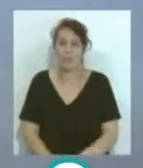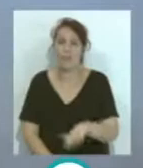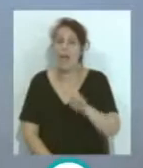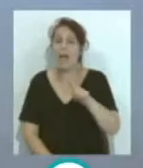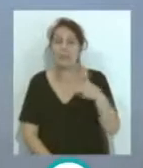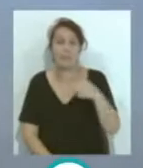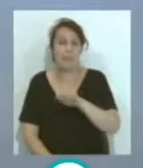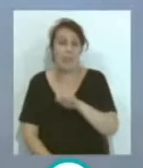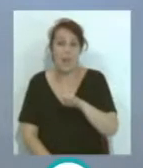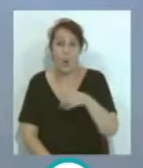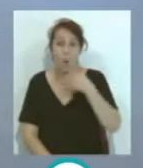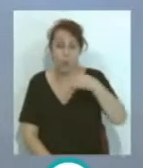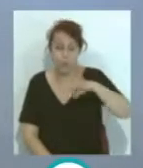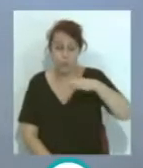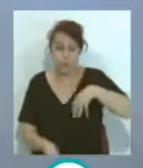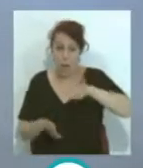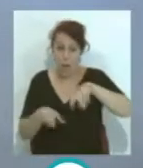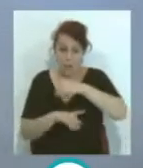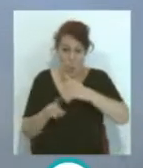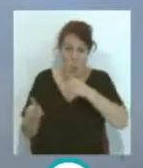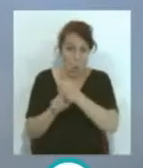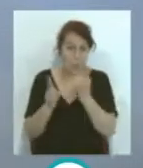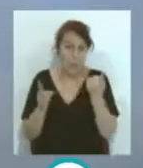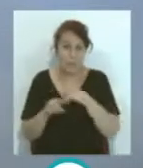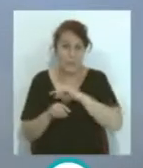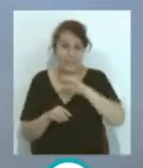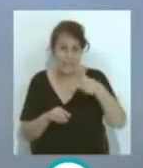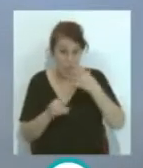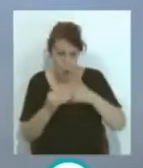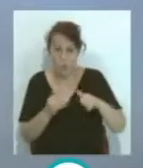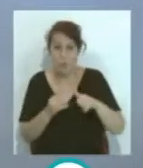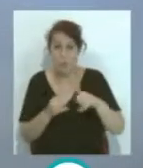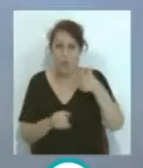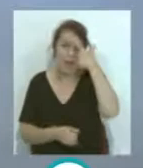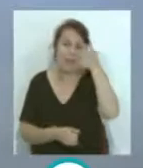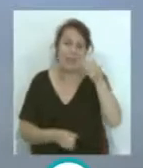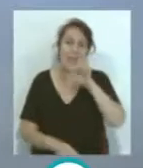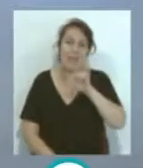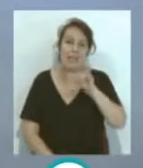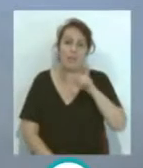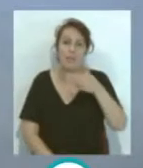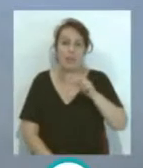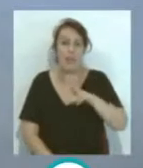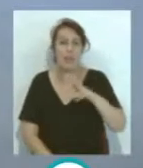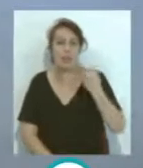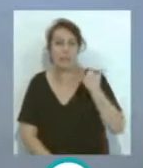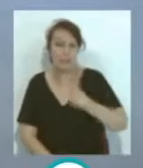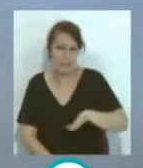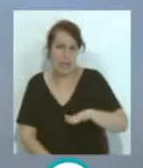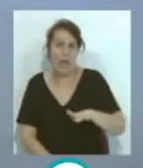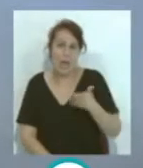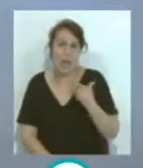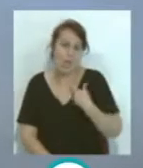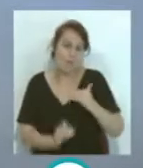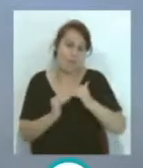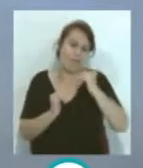Elche... ...es el único que queda por jugar con el Cádiz... ...o sea de esos tres últimos... ...el Alavés y el Eibar están... ...en bastante